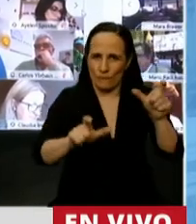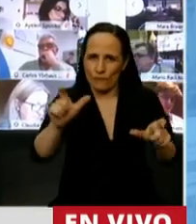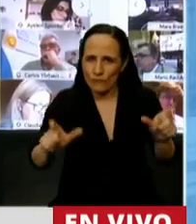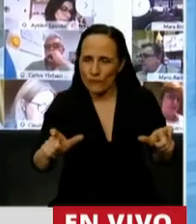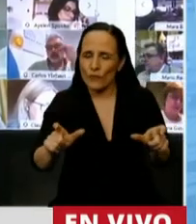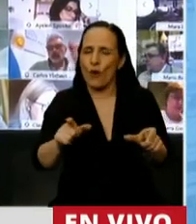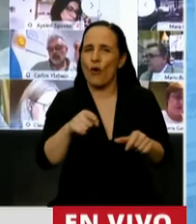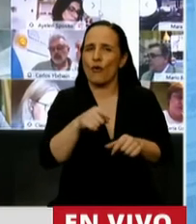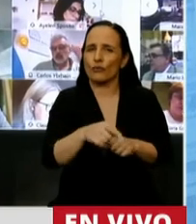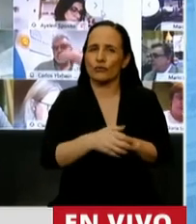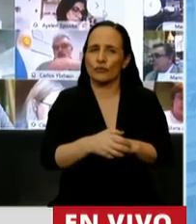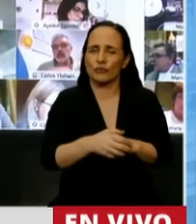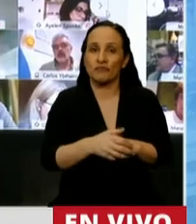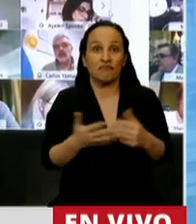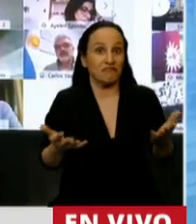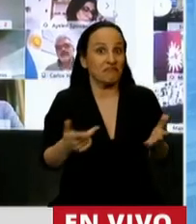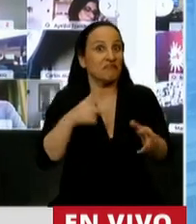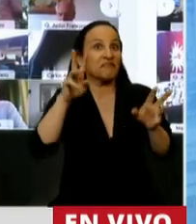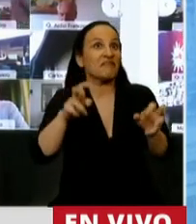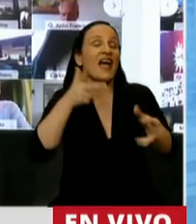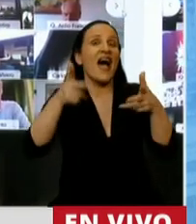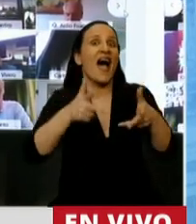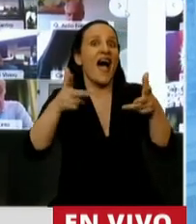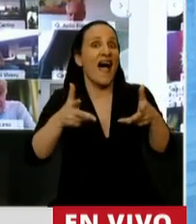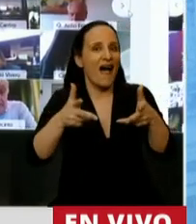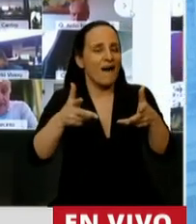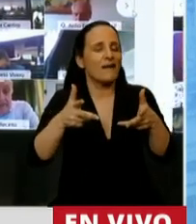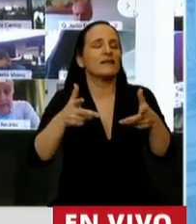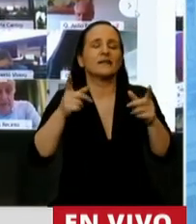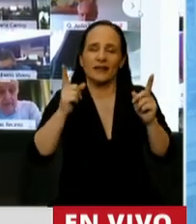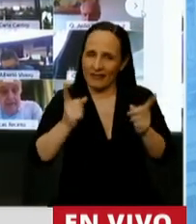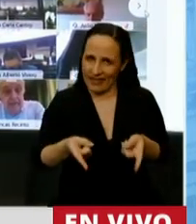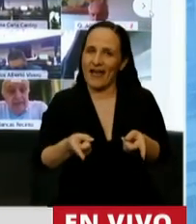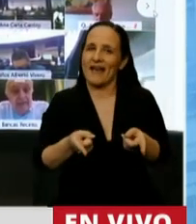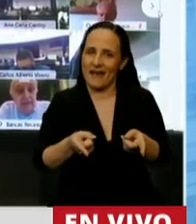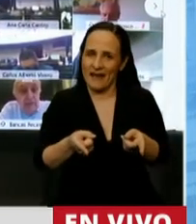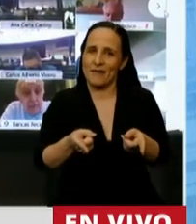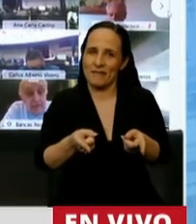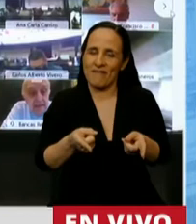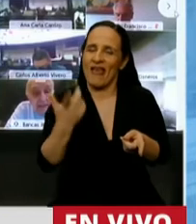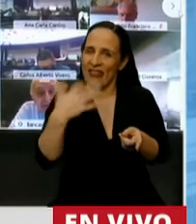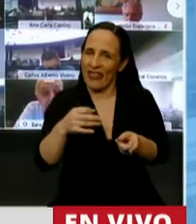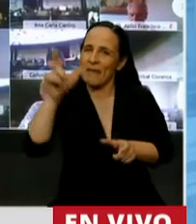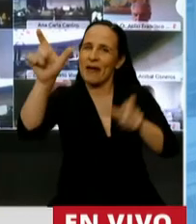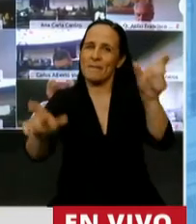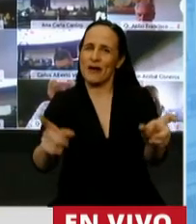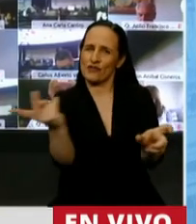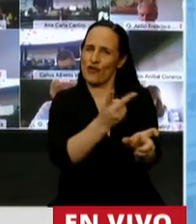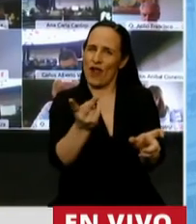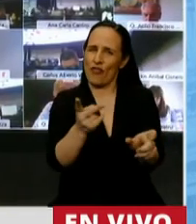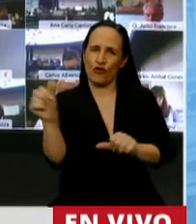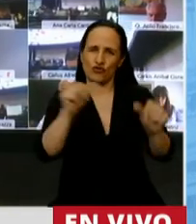Tanto que hablamos de esto, tenemos que también incluir a estos hombres de ciencia